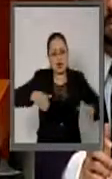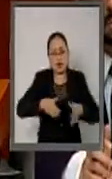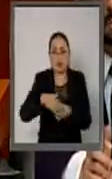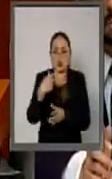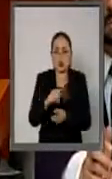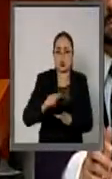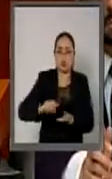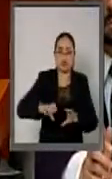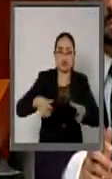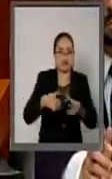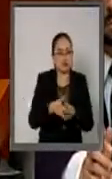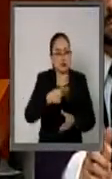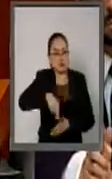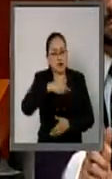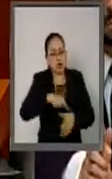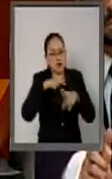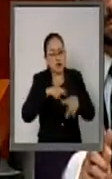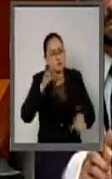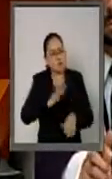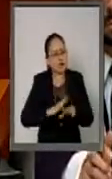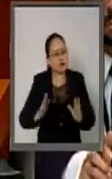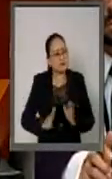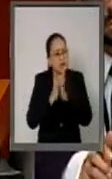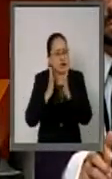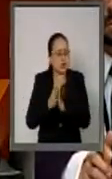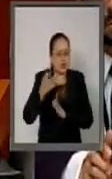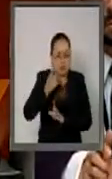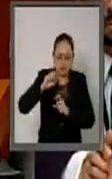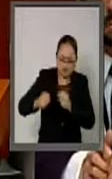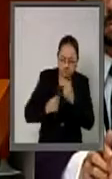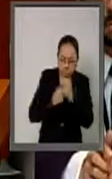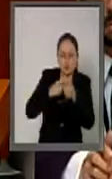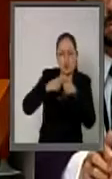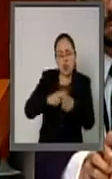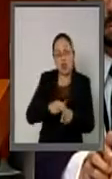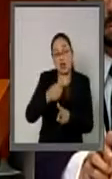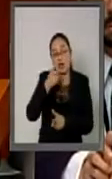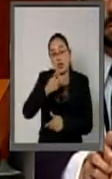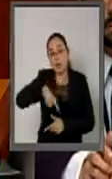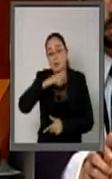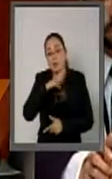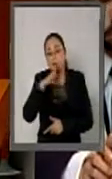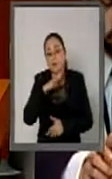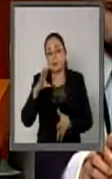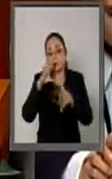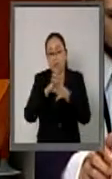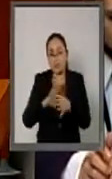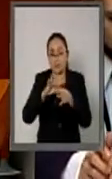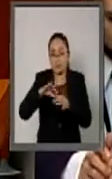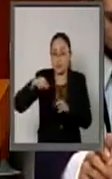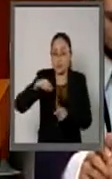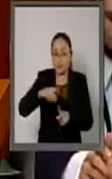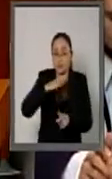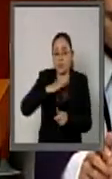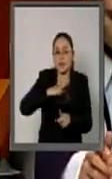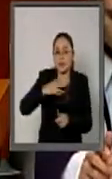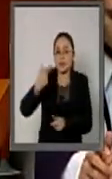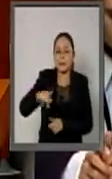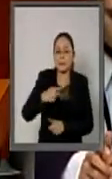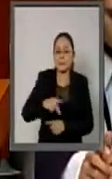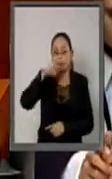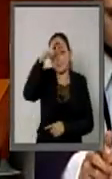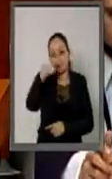participando en ella para fortalecerla y que sea un espacio de defensa de los intereses de México